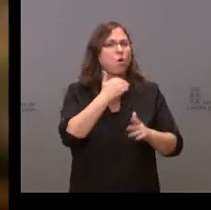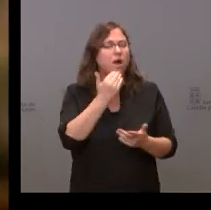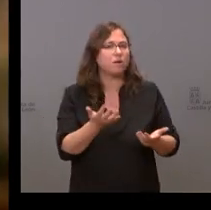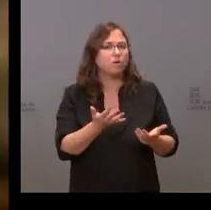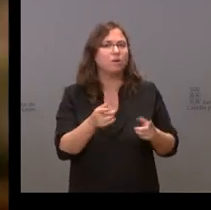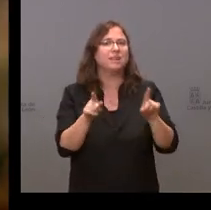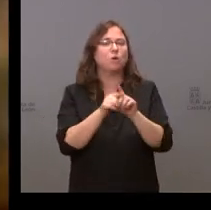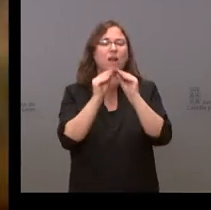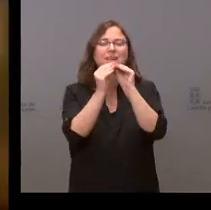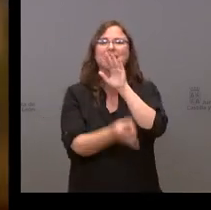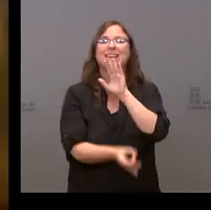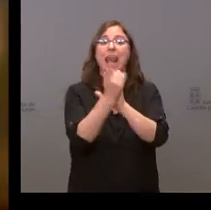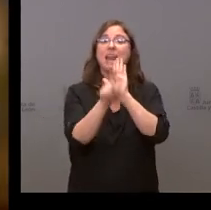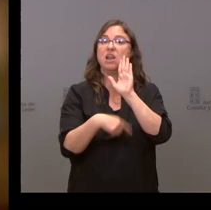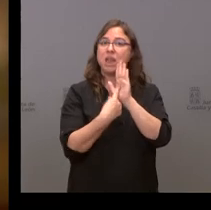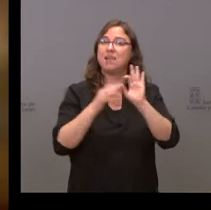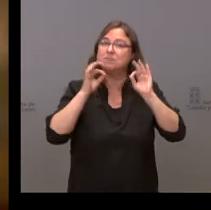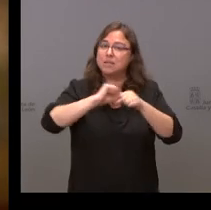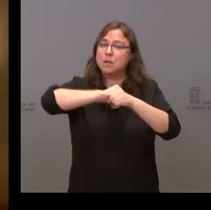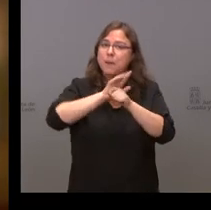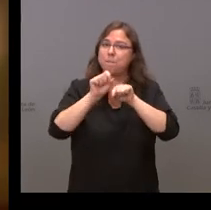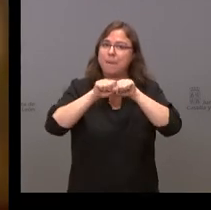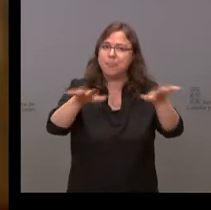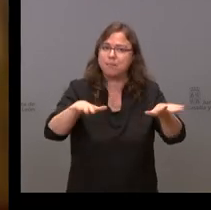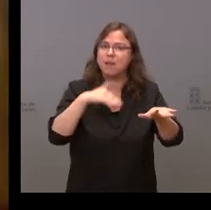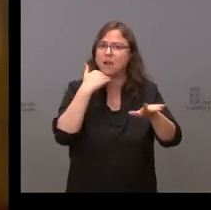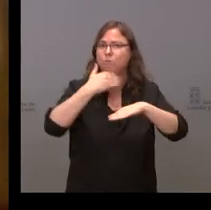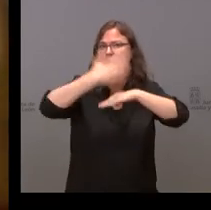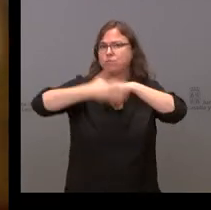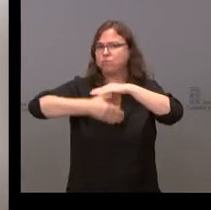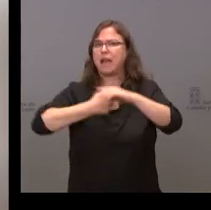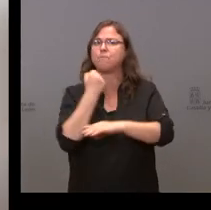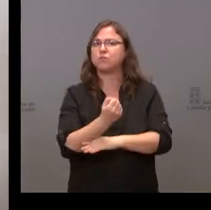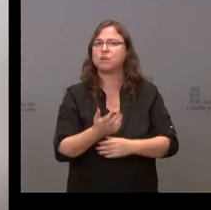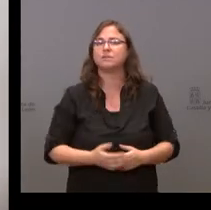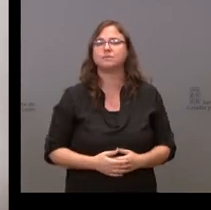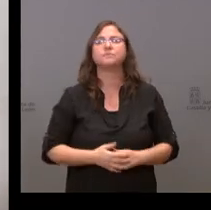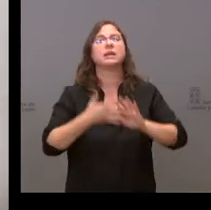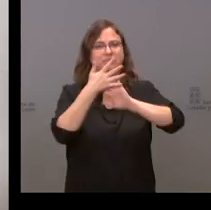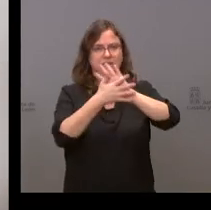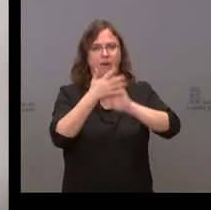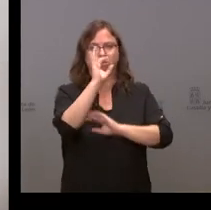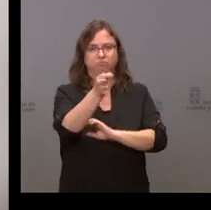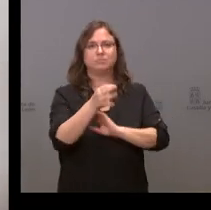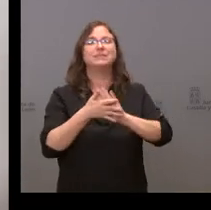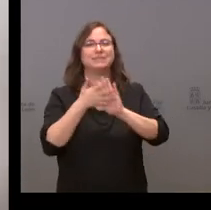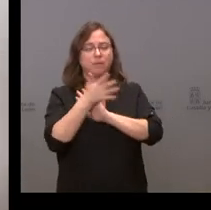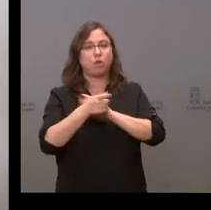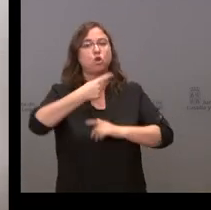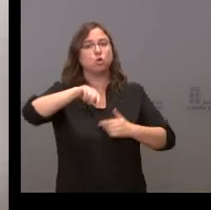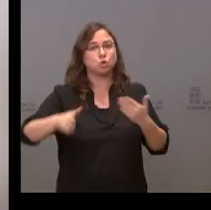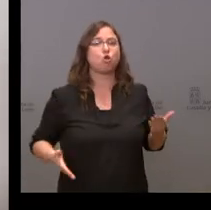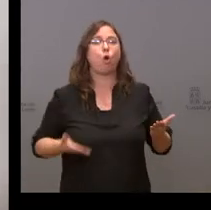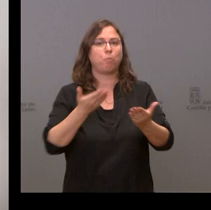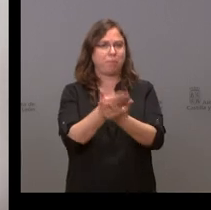elaborar una ley de pandemias que respalde todas esas restricciones? Se ha hablado de ello, se lo hemos pedido de